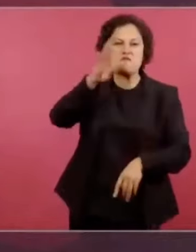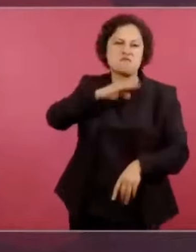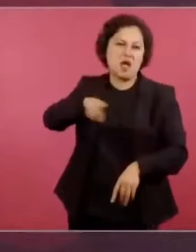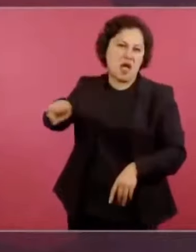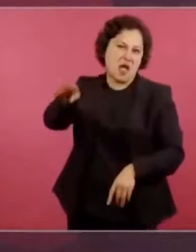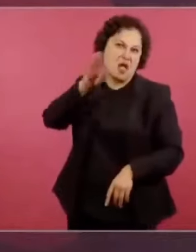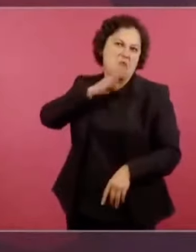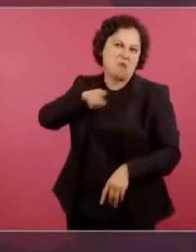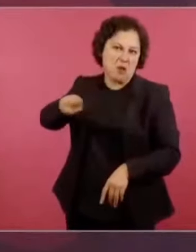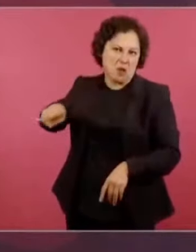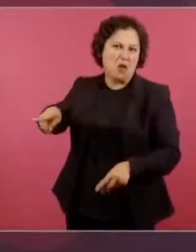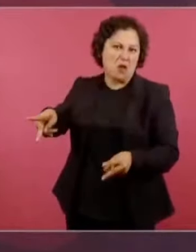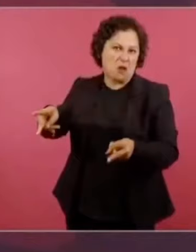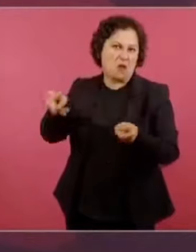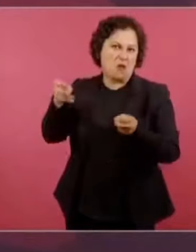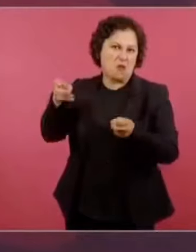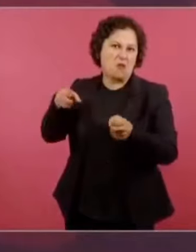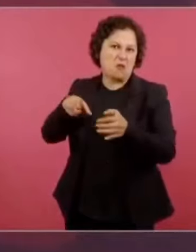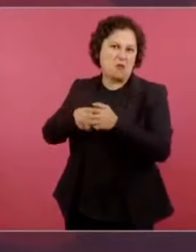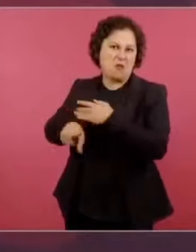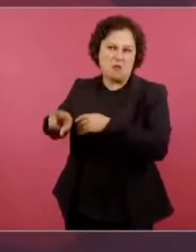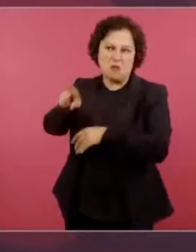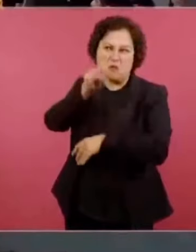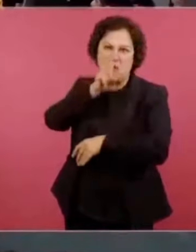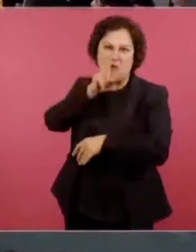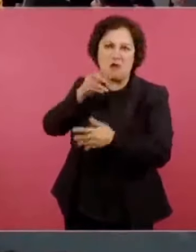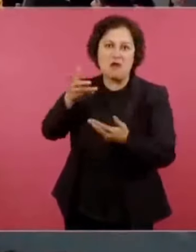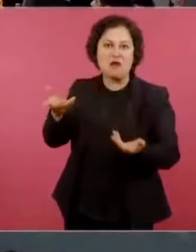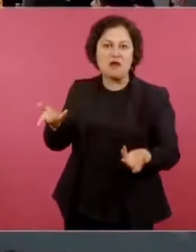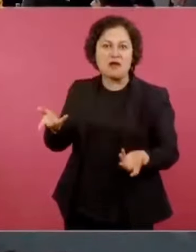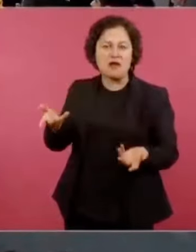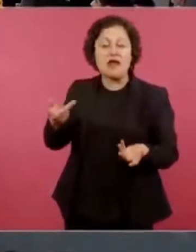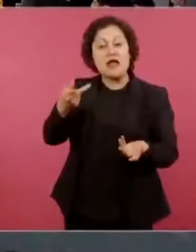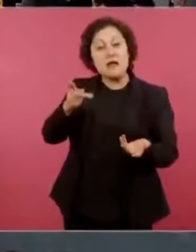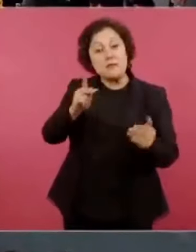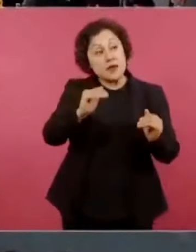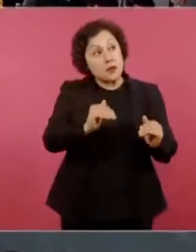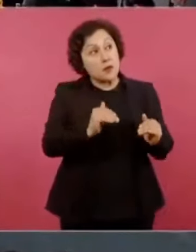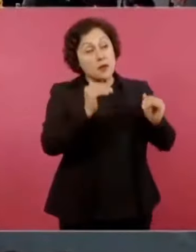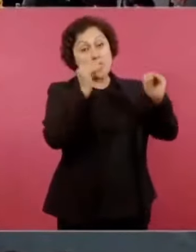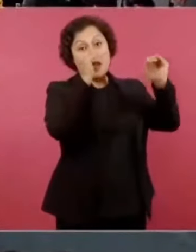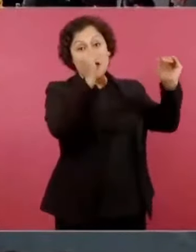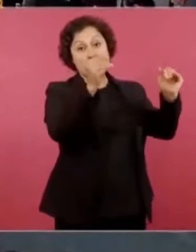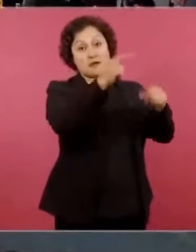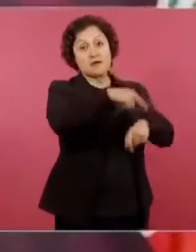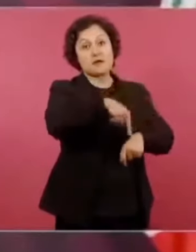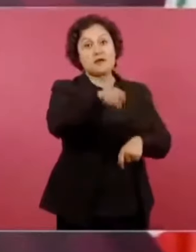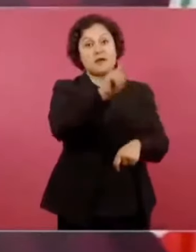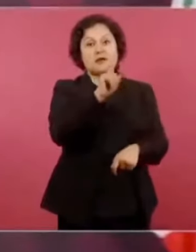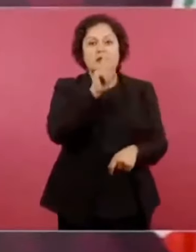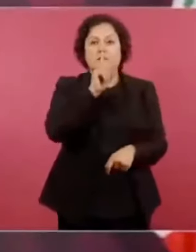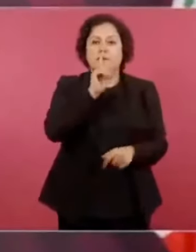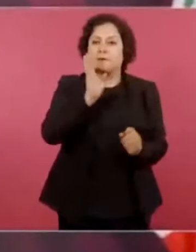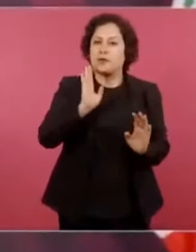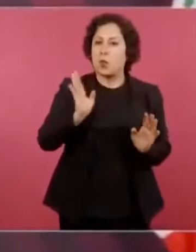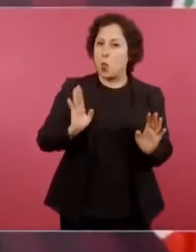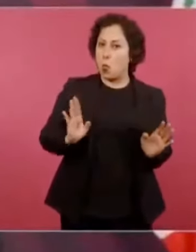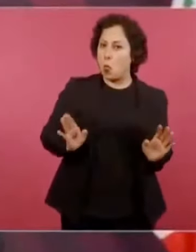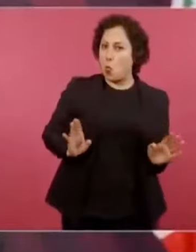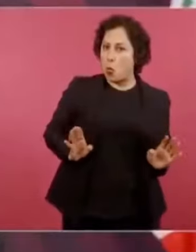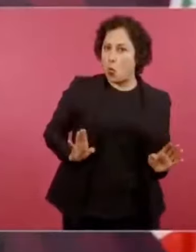arriba eran hombres de negocios,